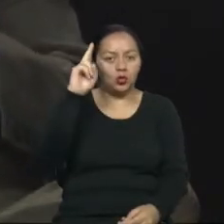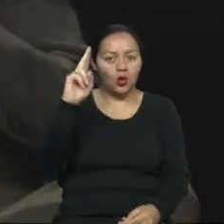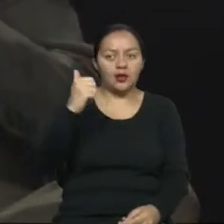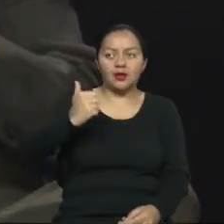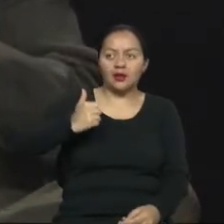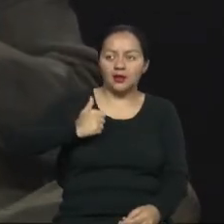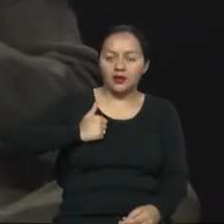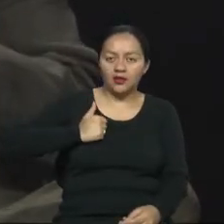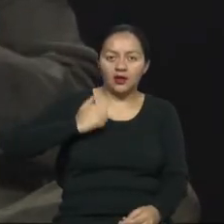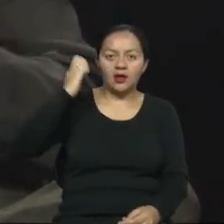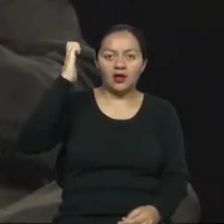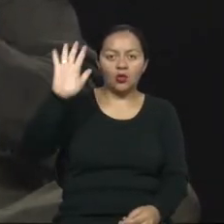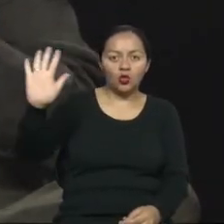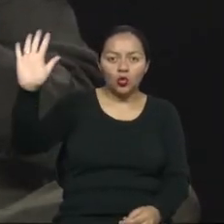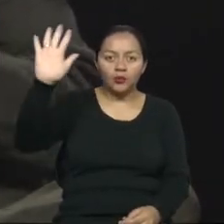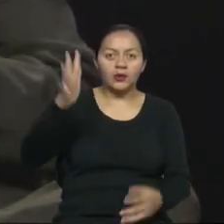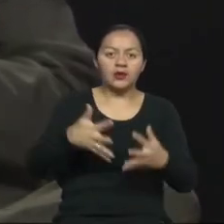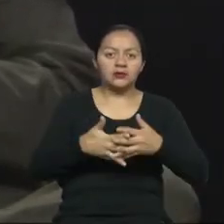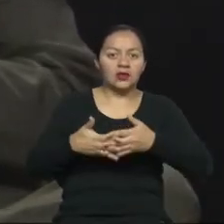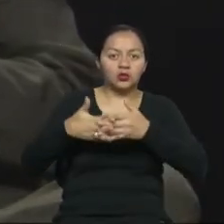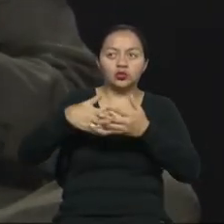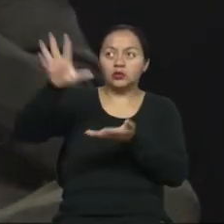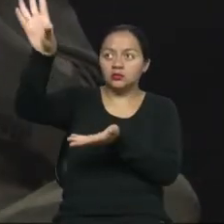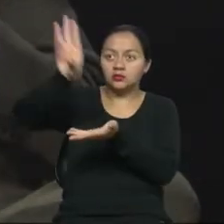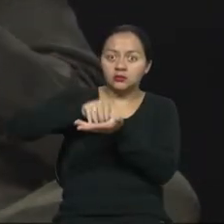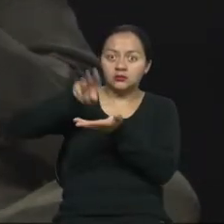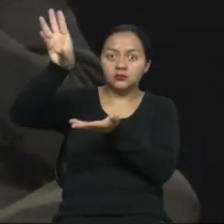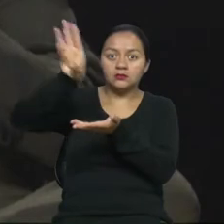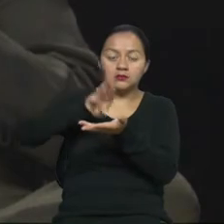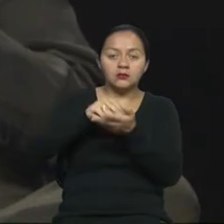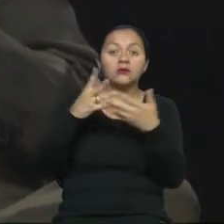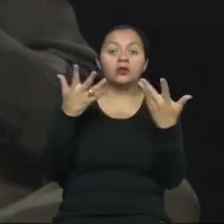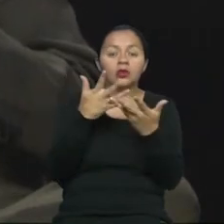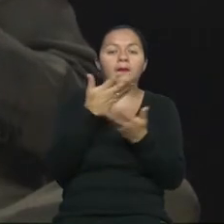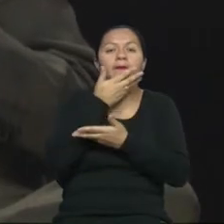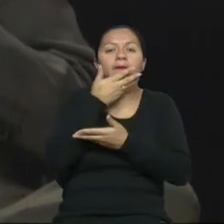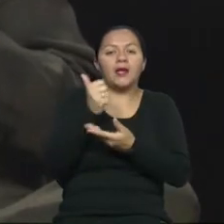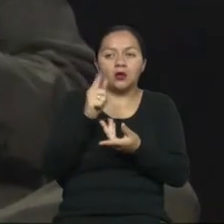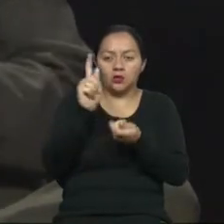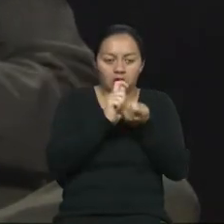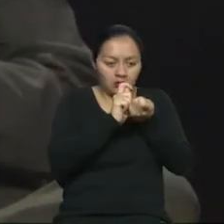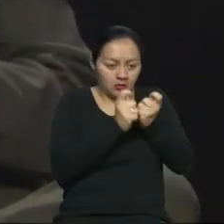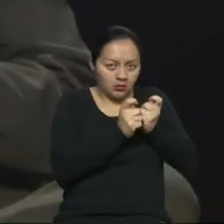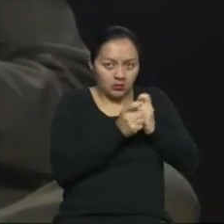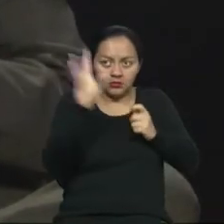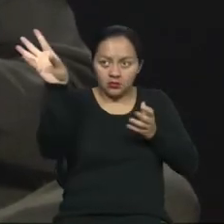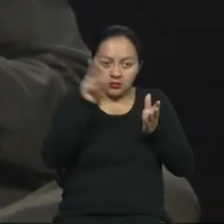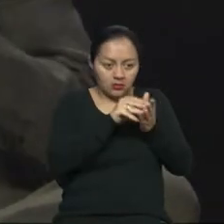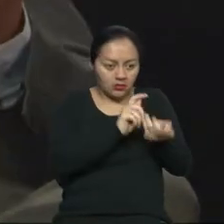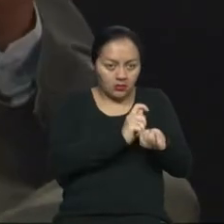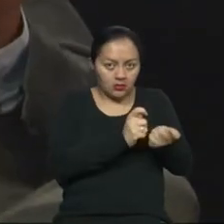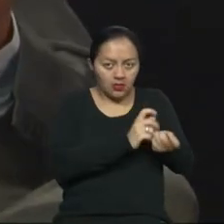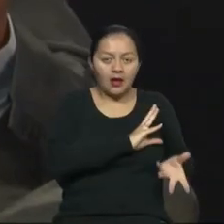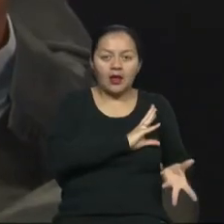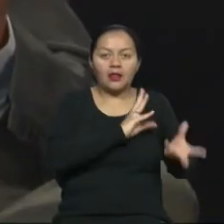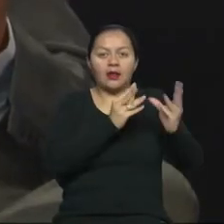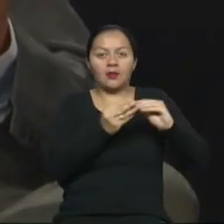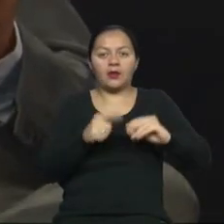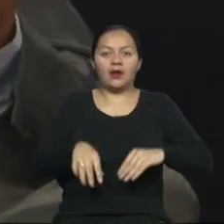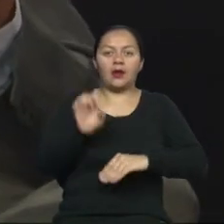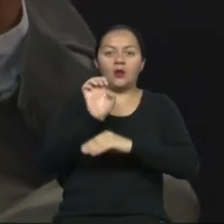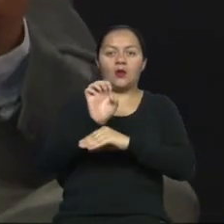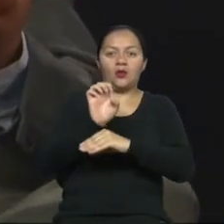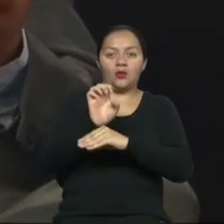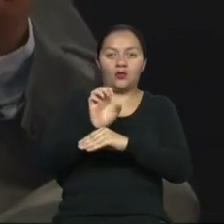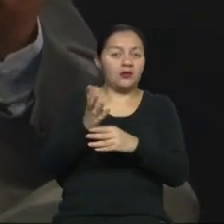europeas, estadounidenses, para mejorarlas, para que sean adaptadas a nuestra realidad. ¿Por qué a nuestra realidad?